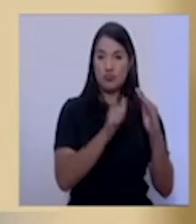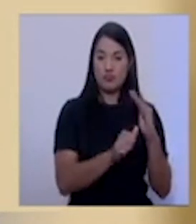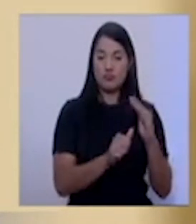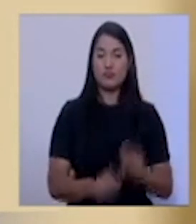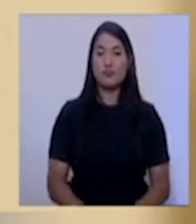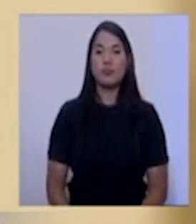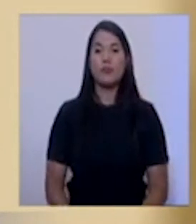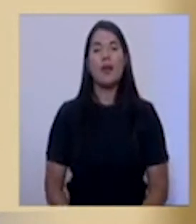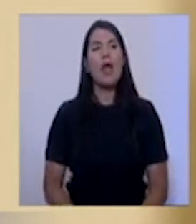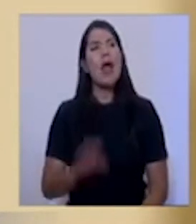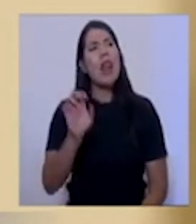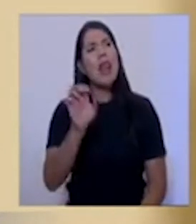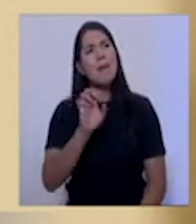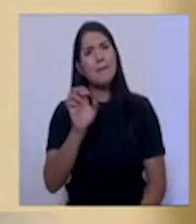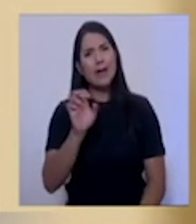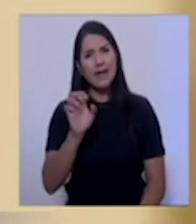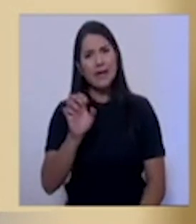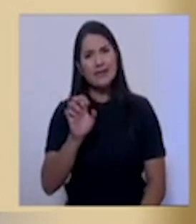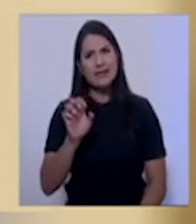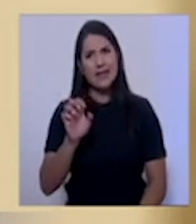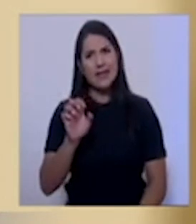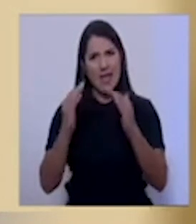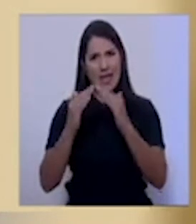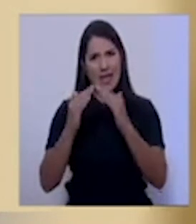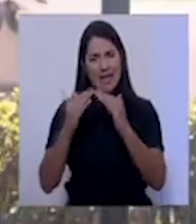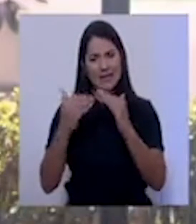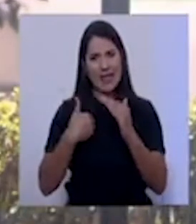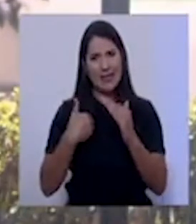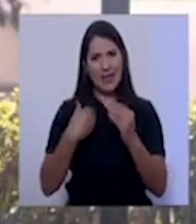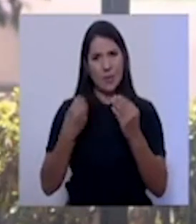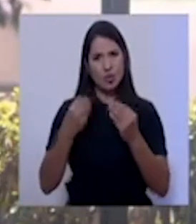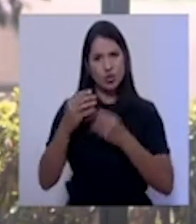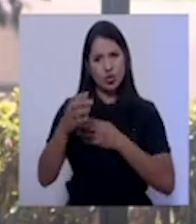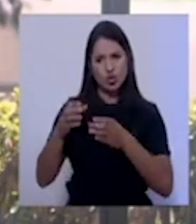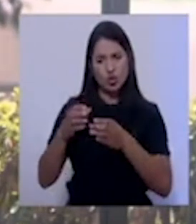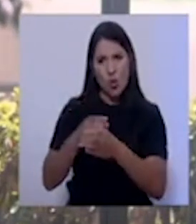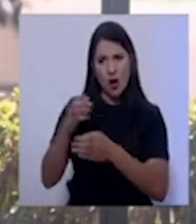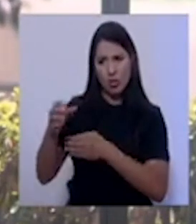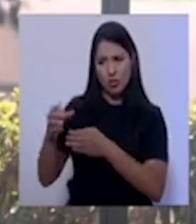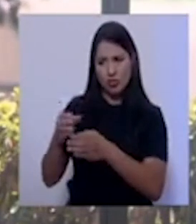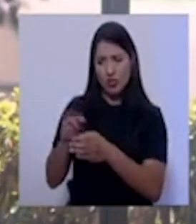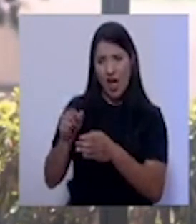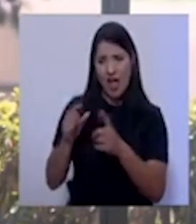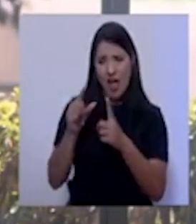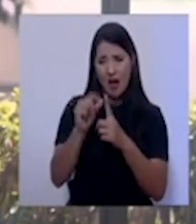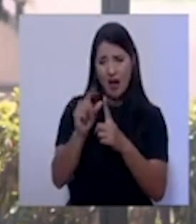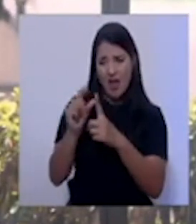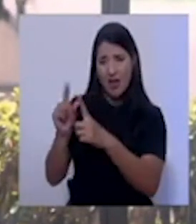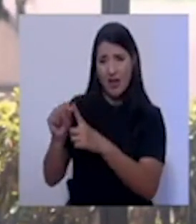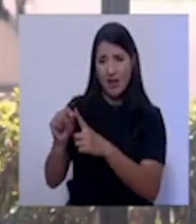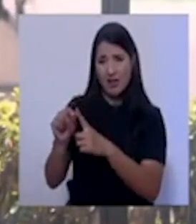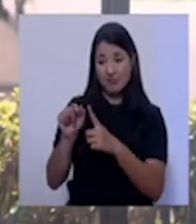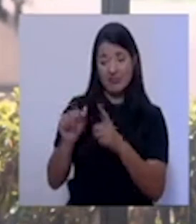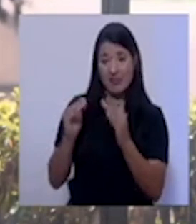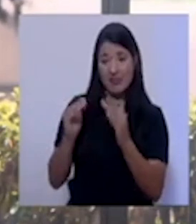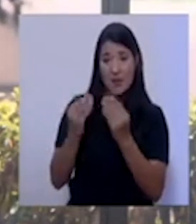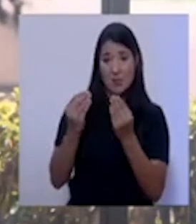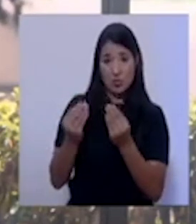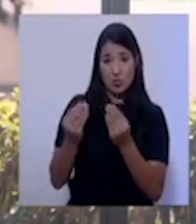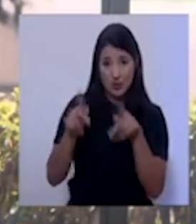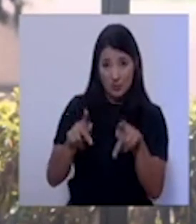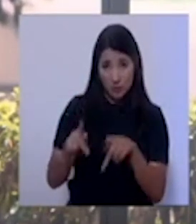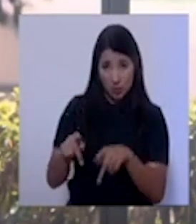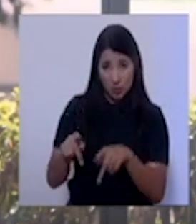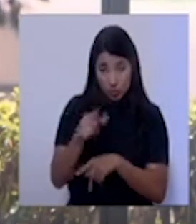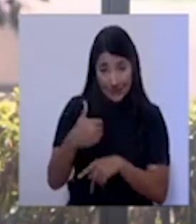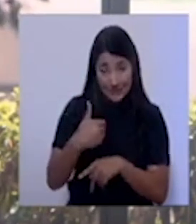¿La emergencia de las cuarterías, ustedes la están también atendiendo, están recibiendo personas de las que viven alojadas en esos